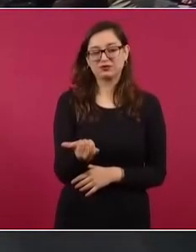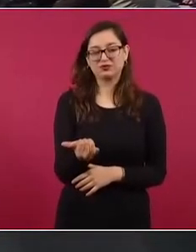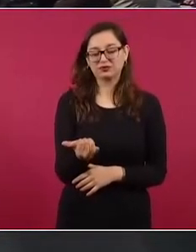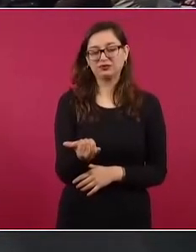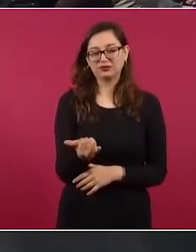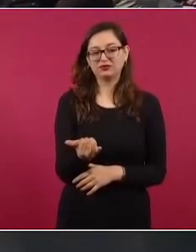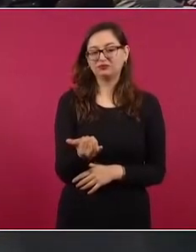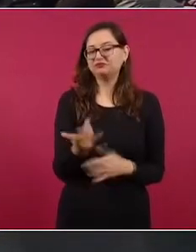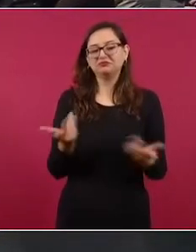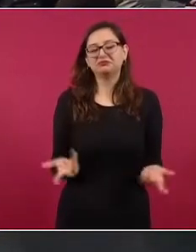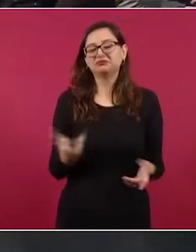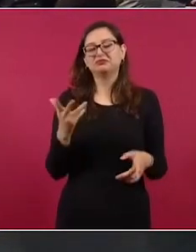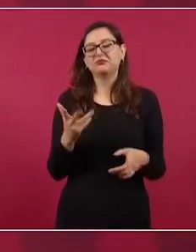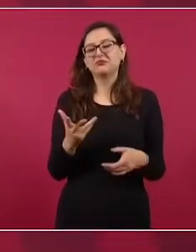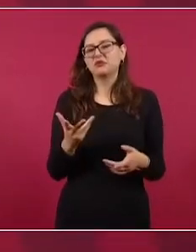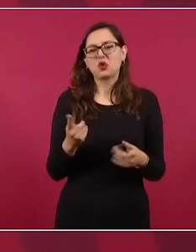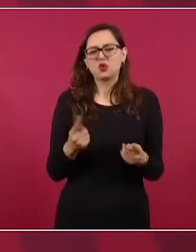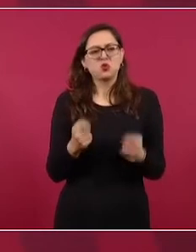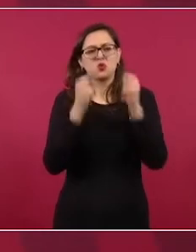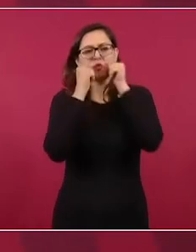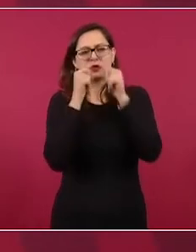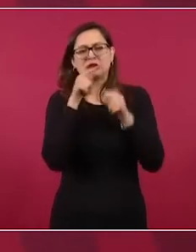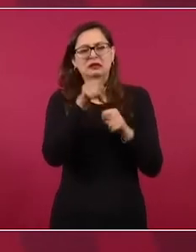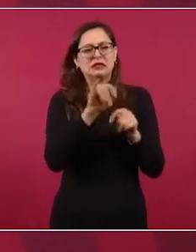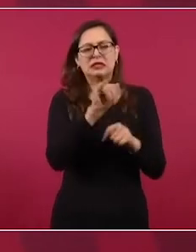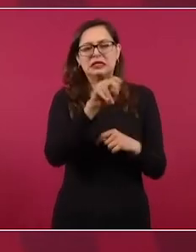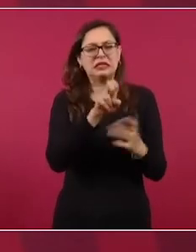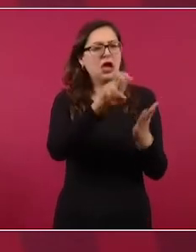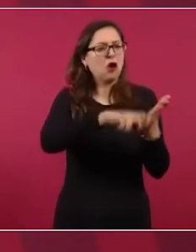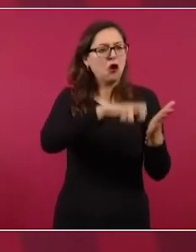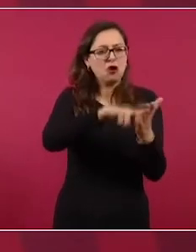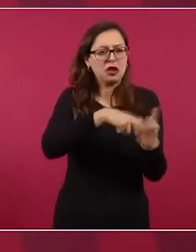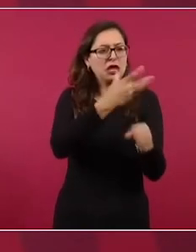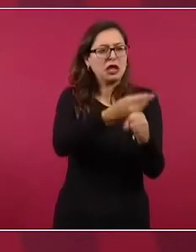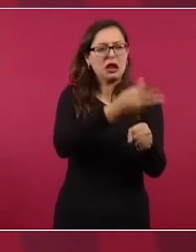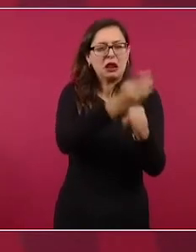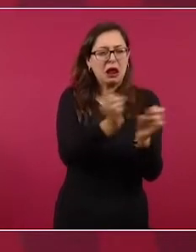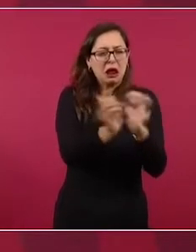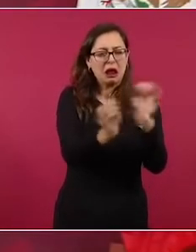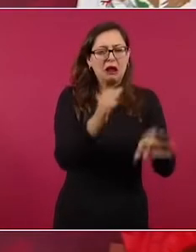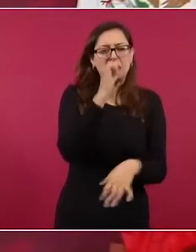La gente ya no acepta el fraude